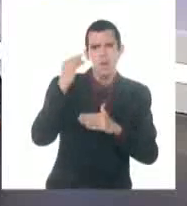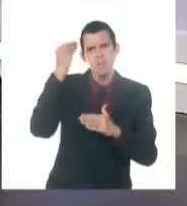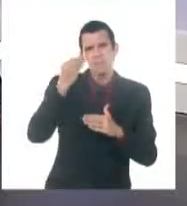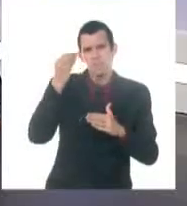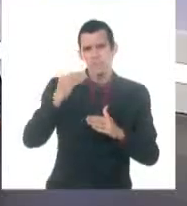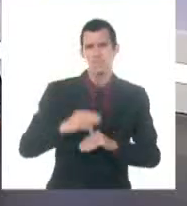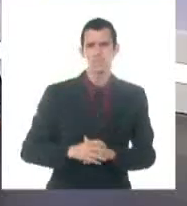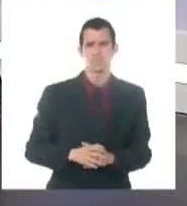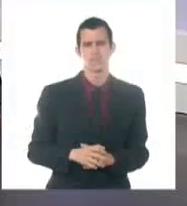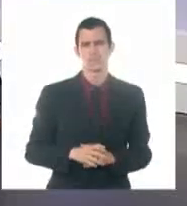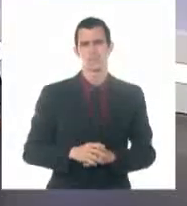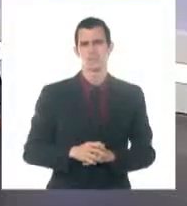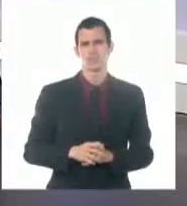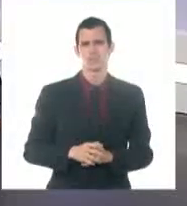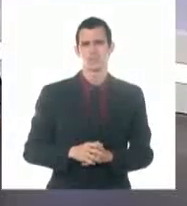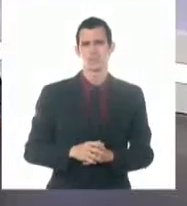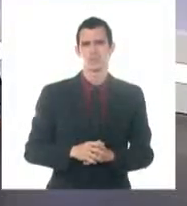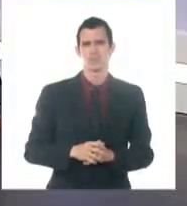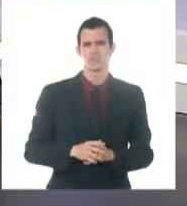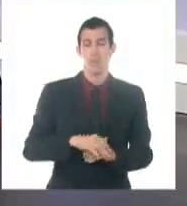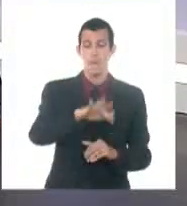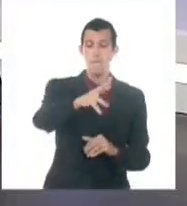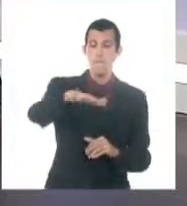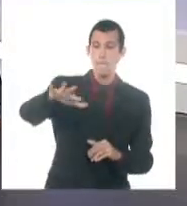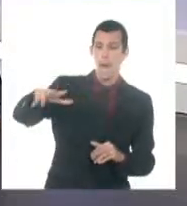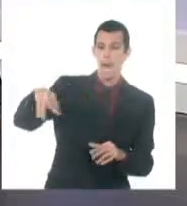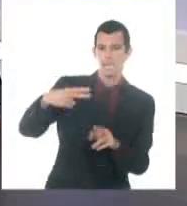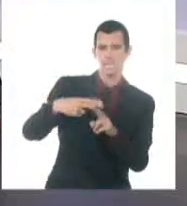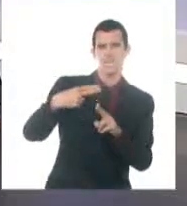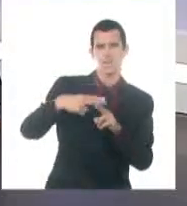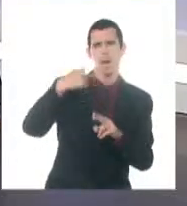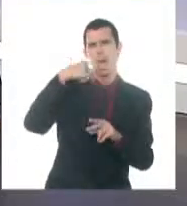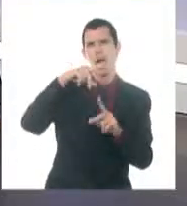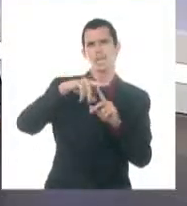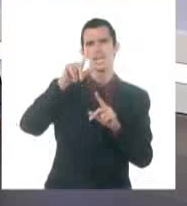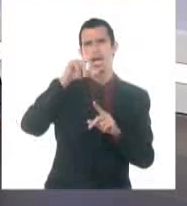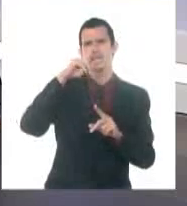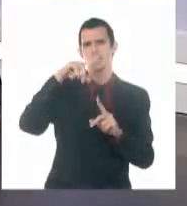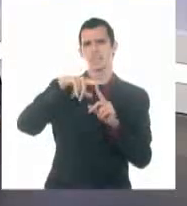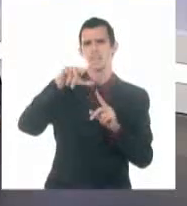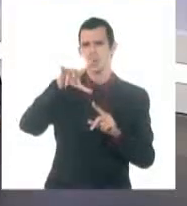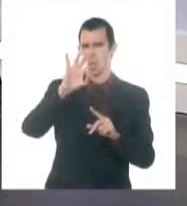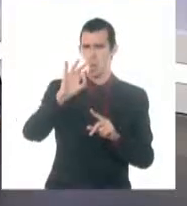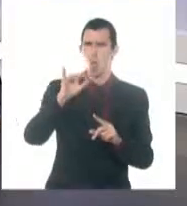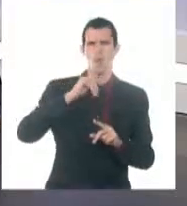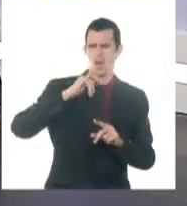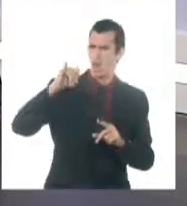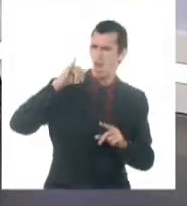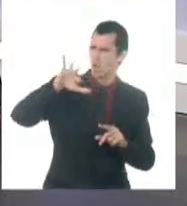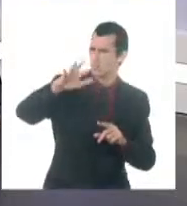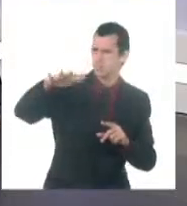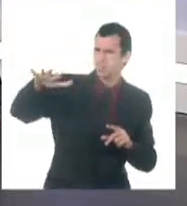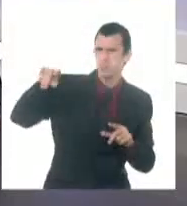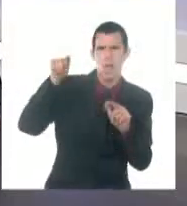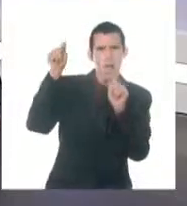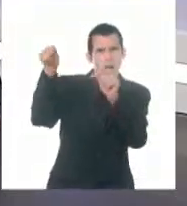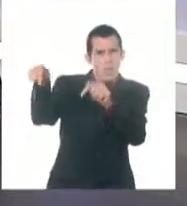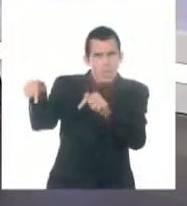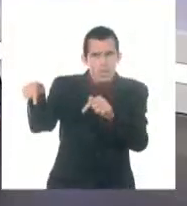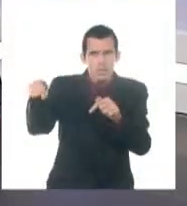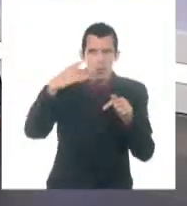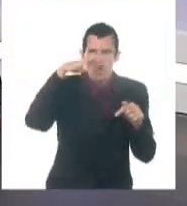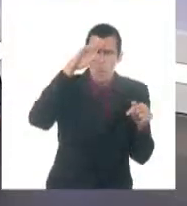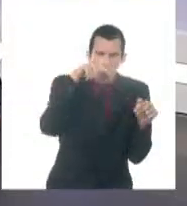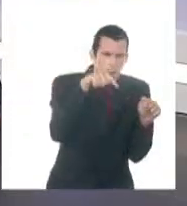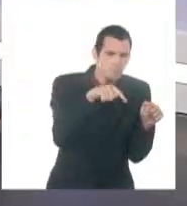de hoy, y es un organismo que va a estar moviéndose en los próximos días en esta porción del Atlántico, bien al norte, y que solo será de interés para la